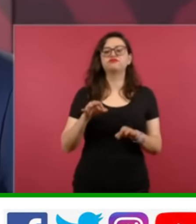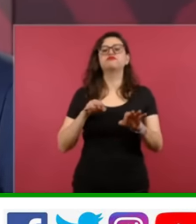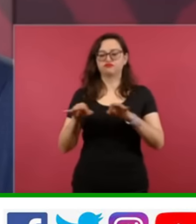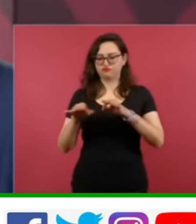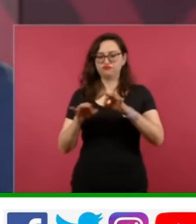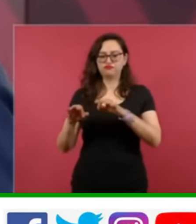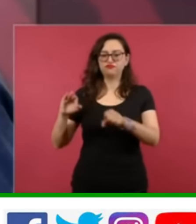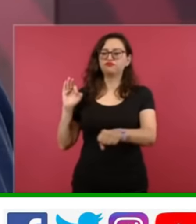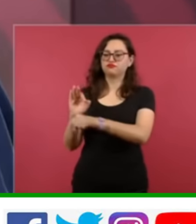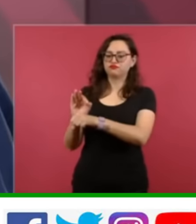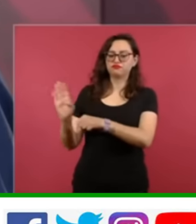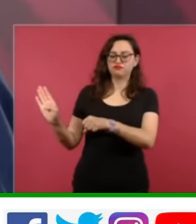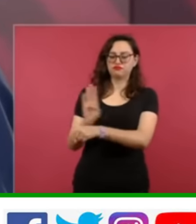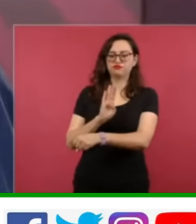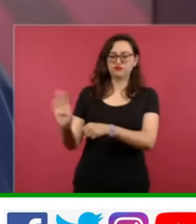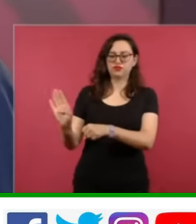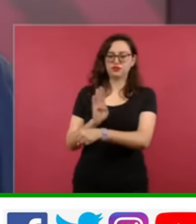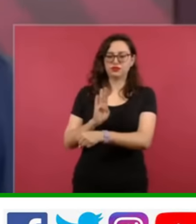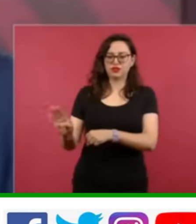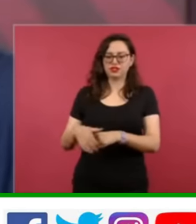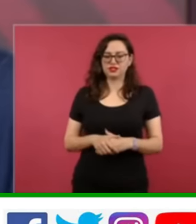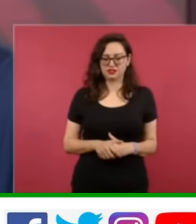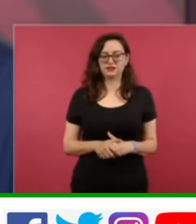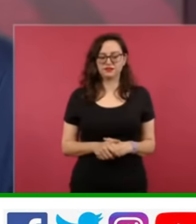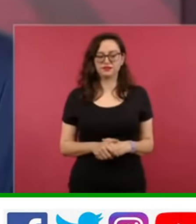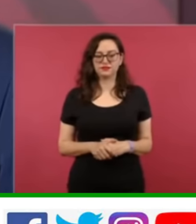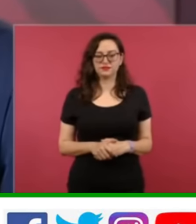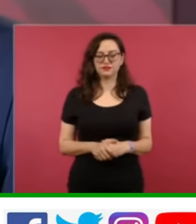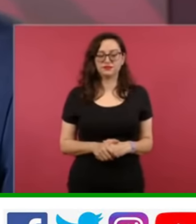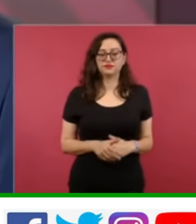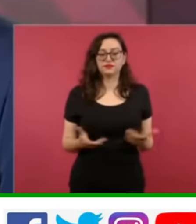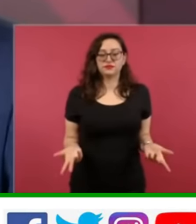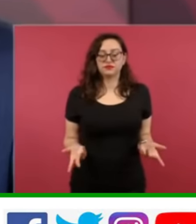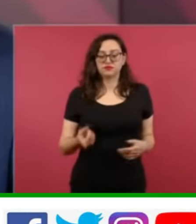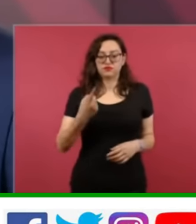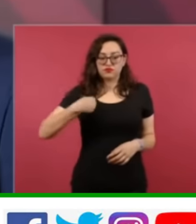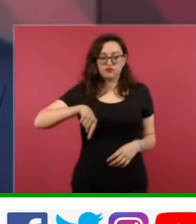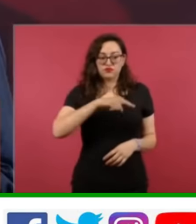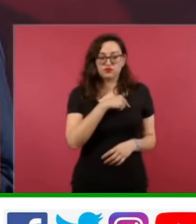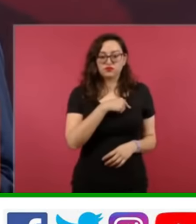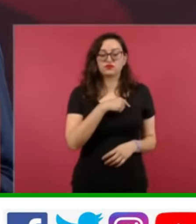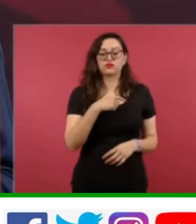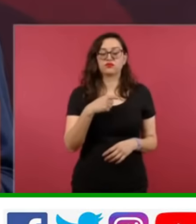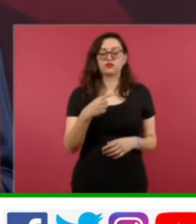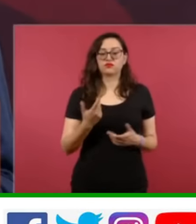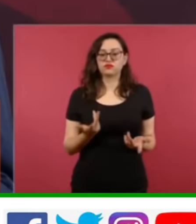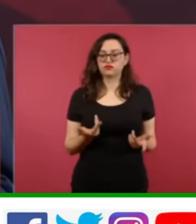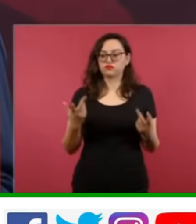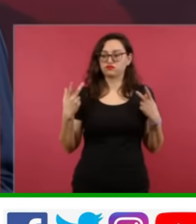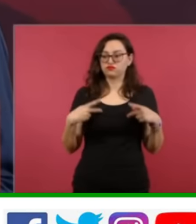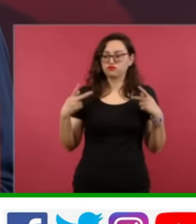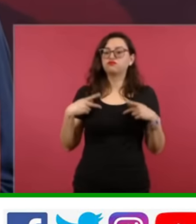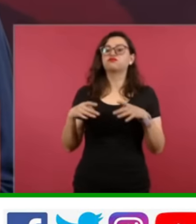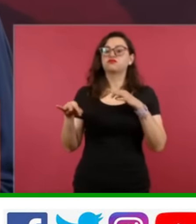no para perjudicarlos. No estamos aquí nosotros para perjudicar